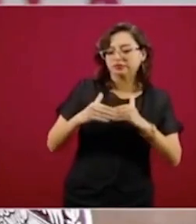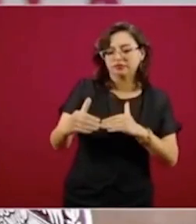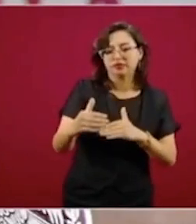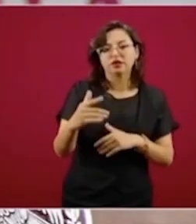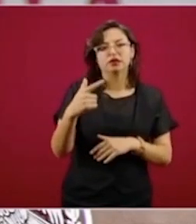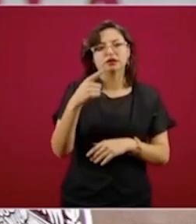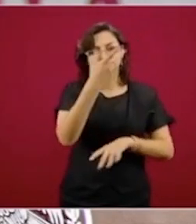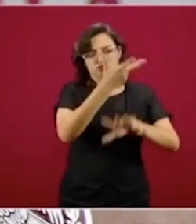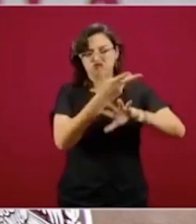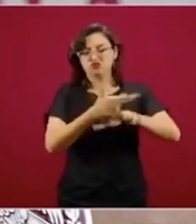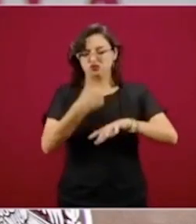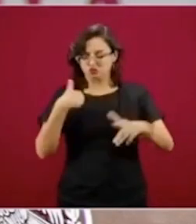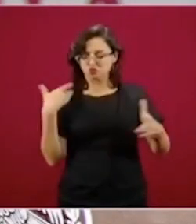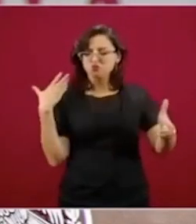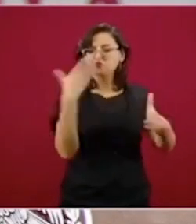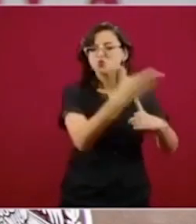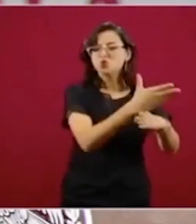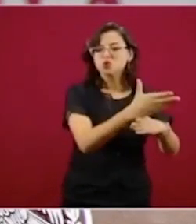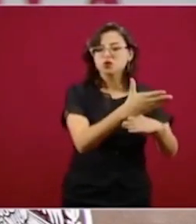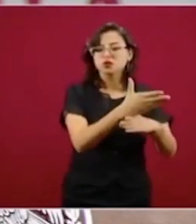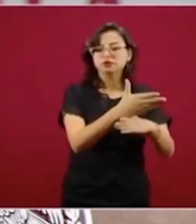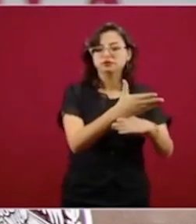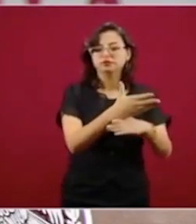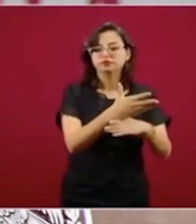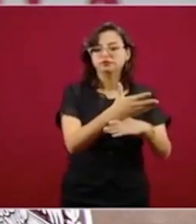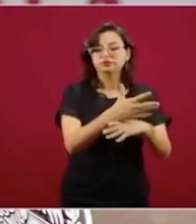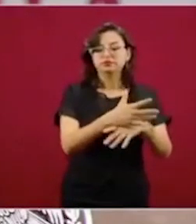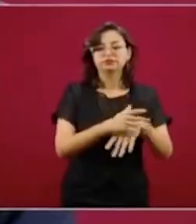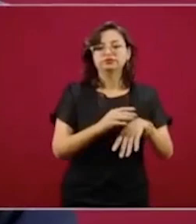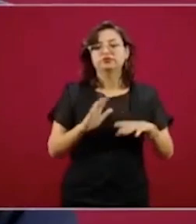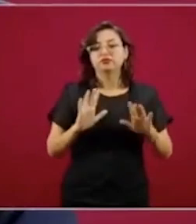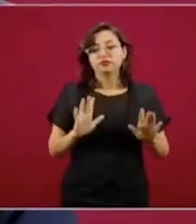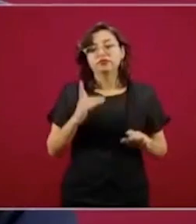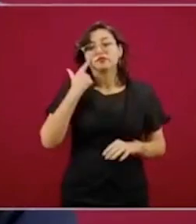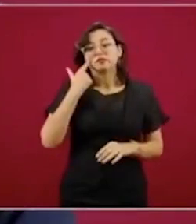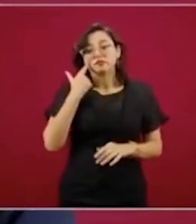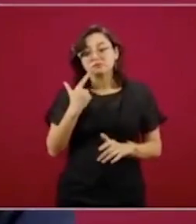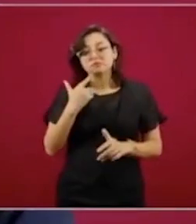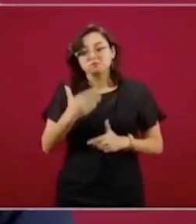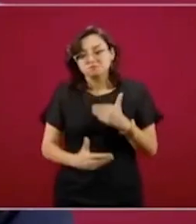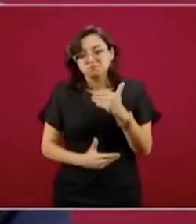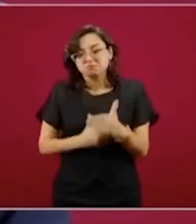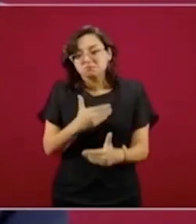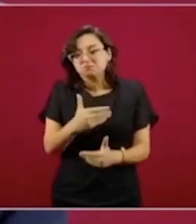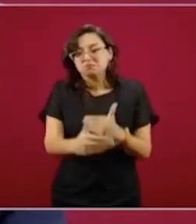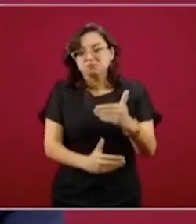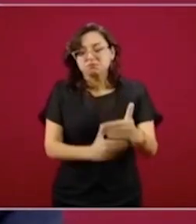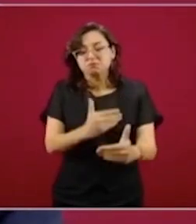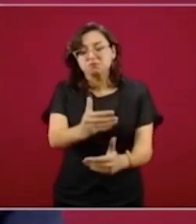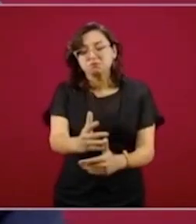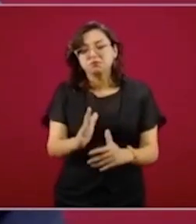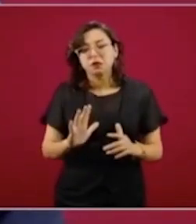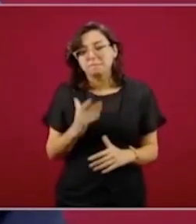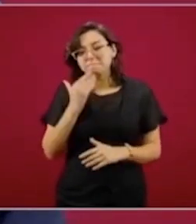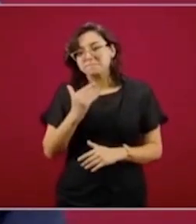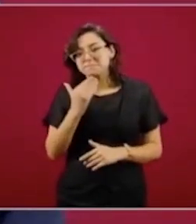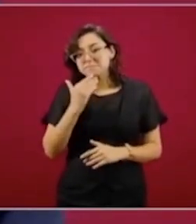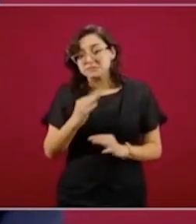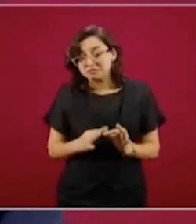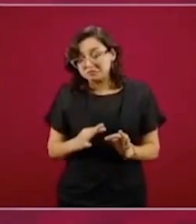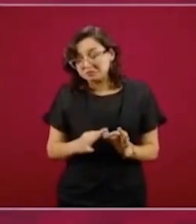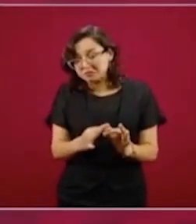Estados Unidos. Sí, las cosas marchan bien,